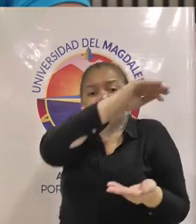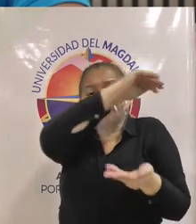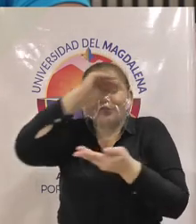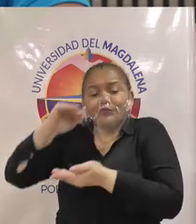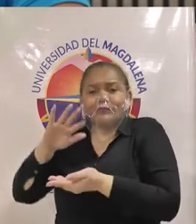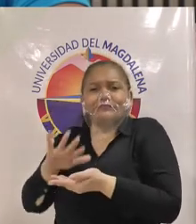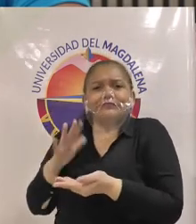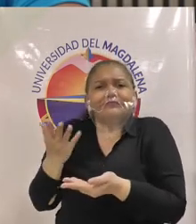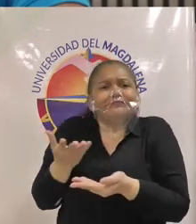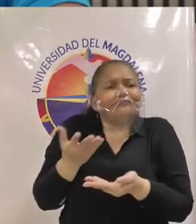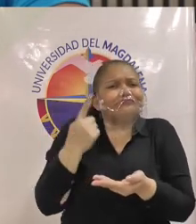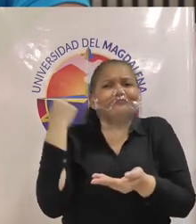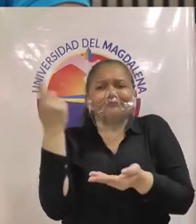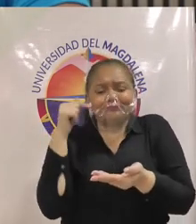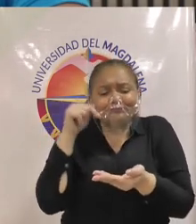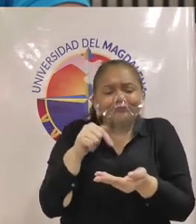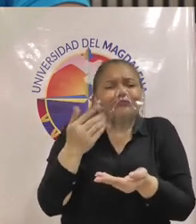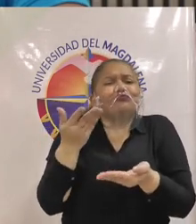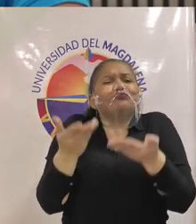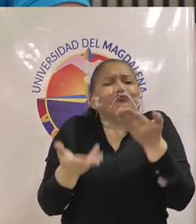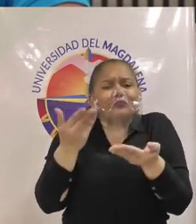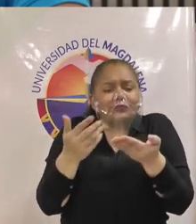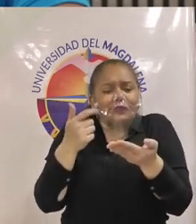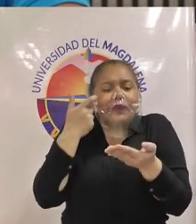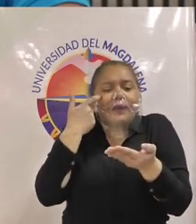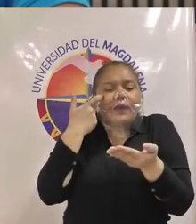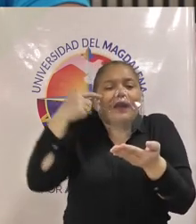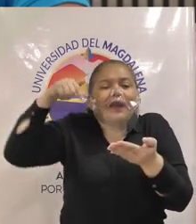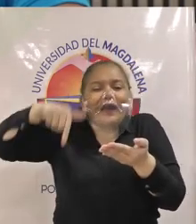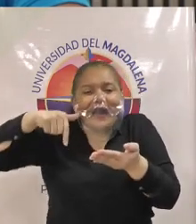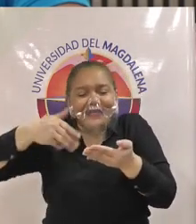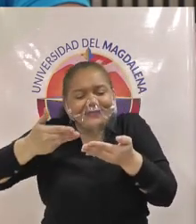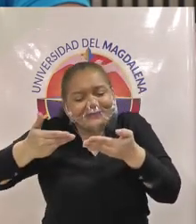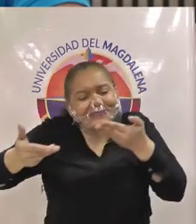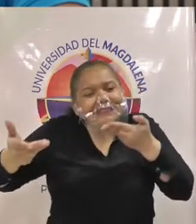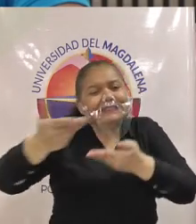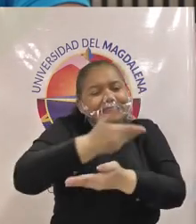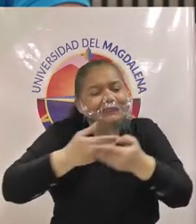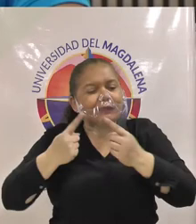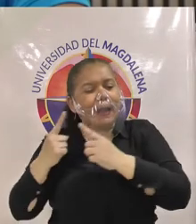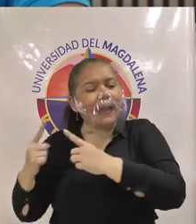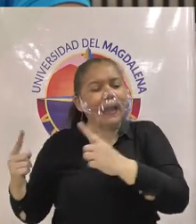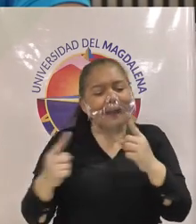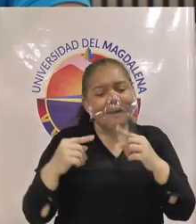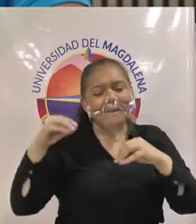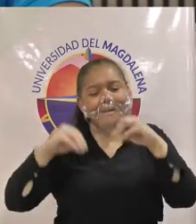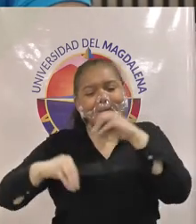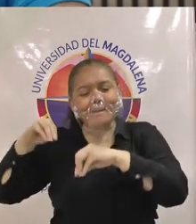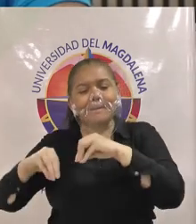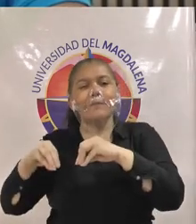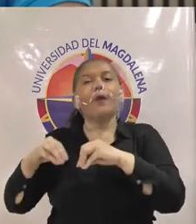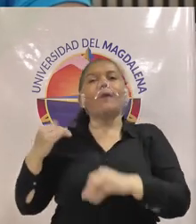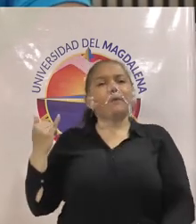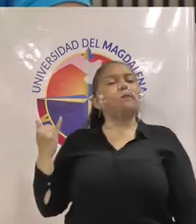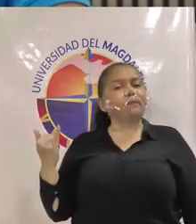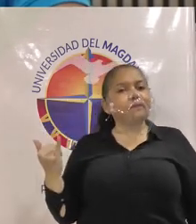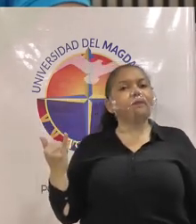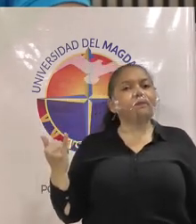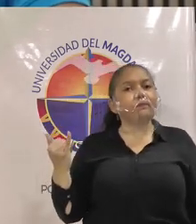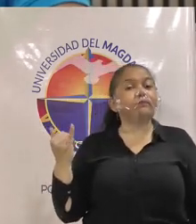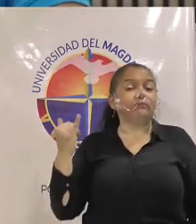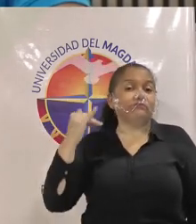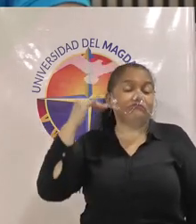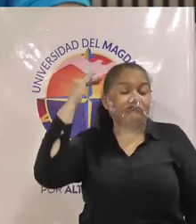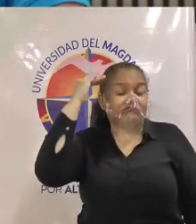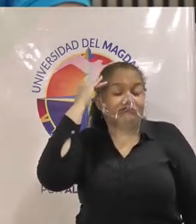superior y eso se puede plantear desde la universidad del Magdalena entendiendo las capacidades que se tienen hoy en día